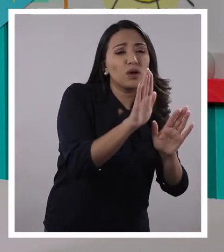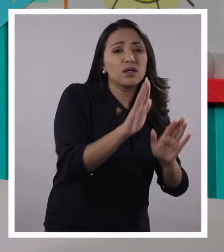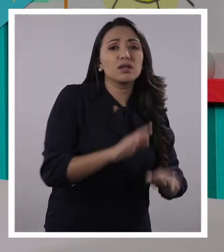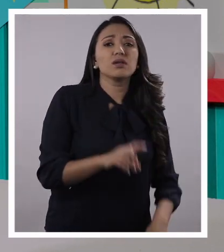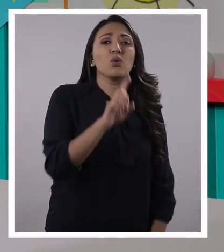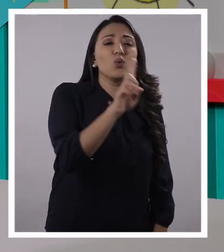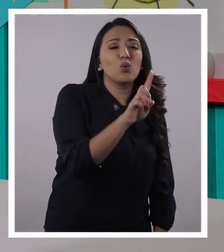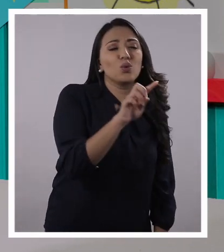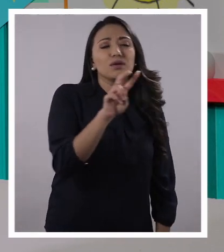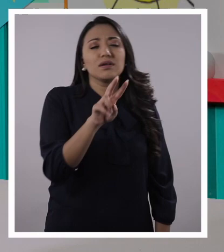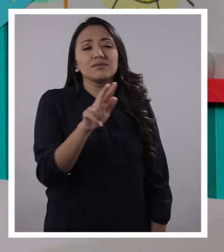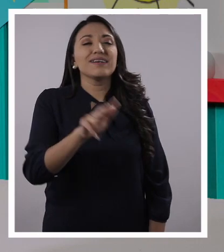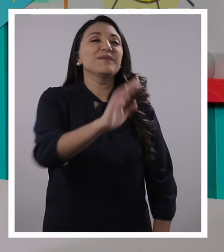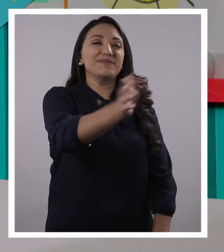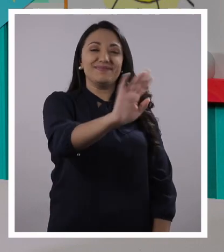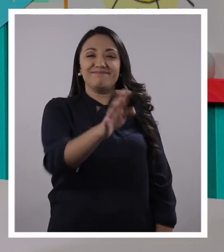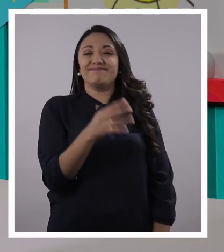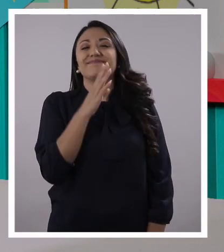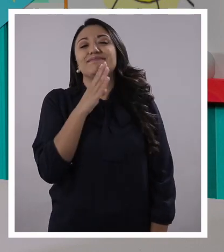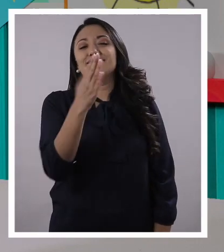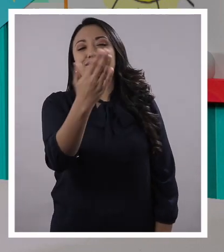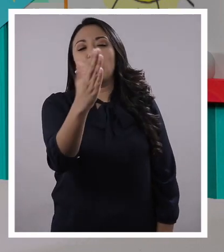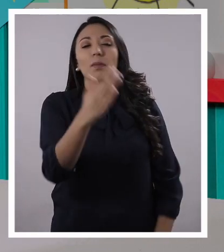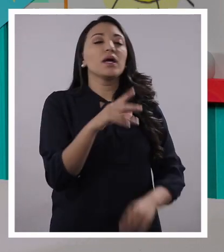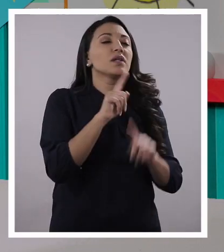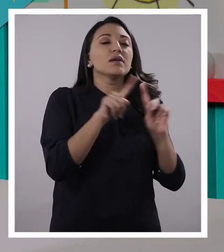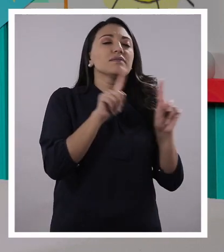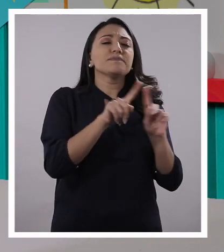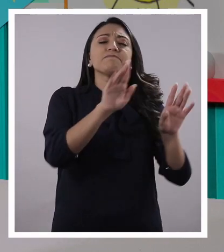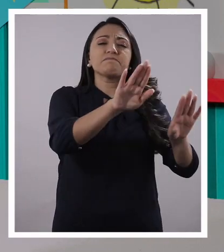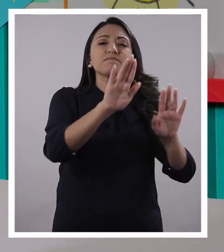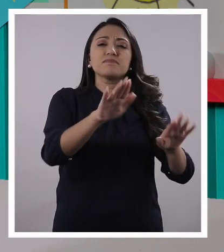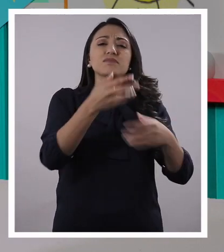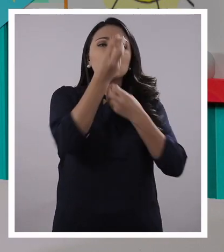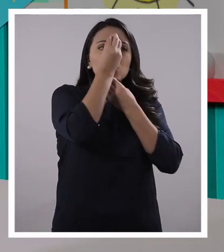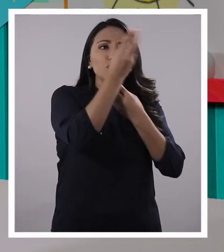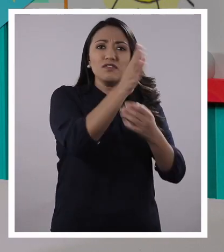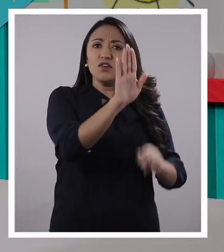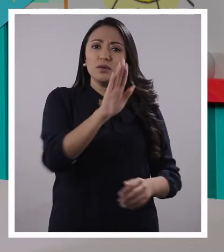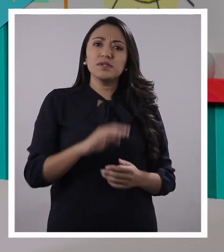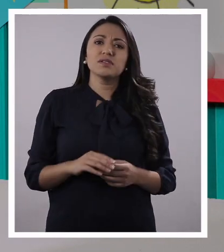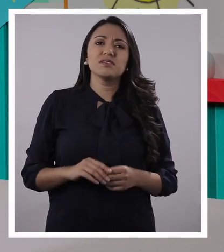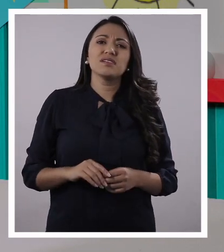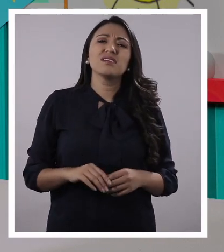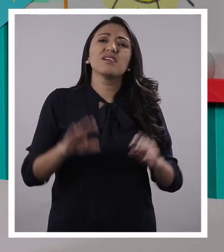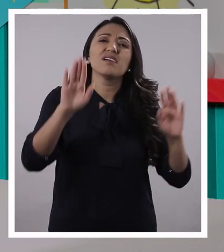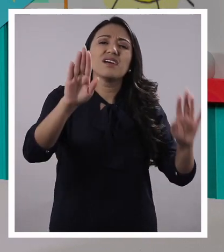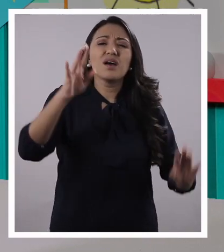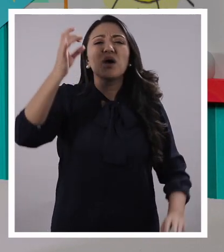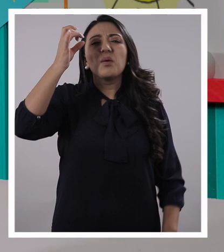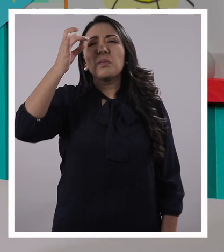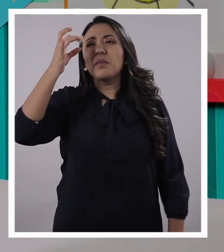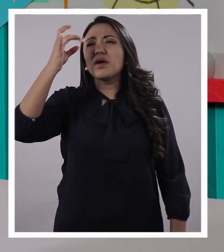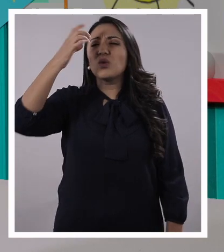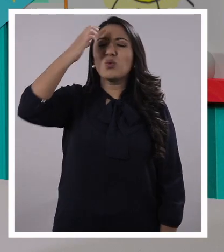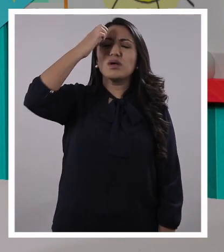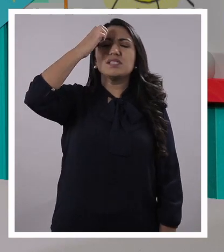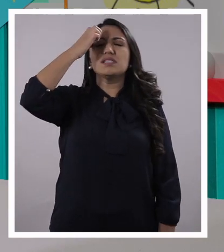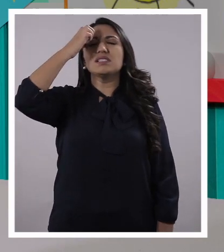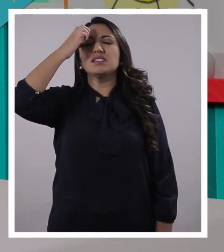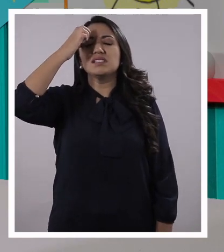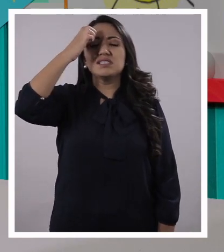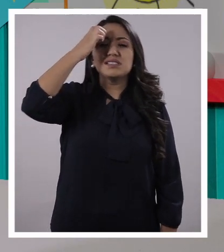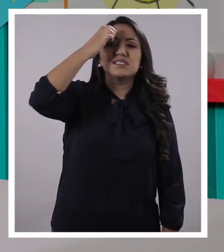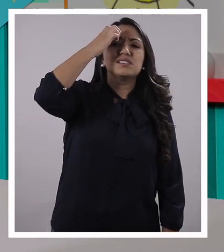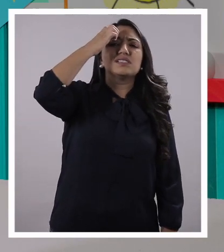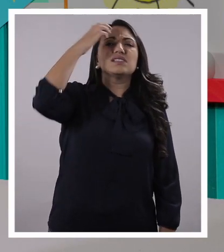Uno, dos, tres. No, me tiran, no me tiran. No, no. Le voy a contar en serio. Mire, lo que pasa es que tengo un dolor de cabeza que parecen